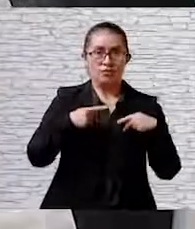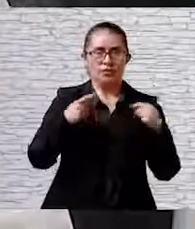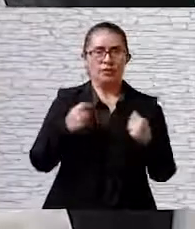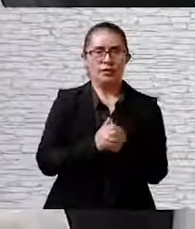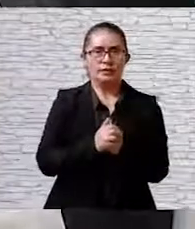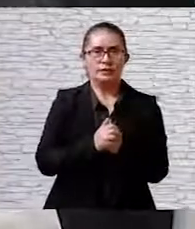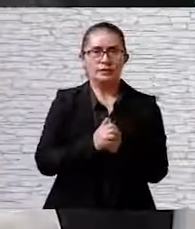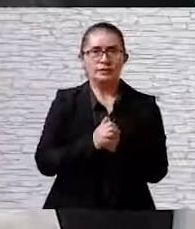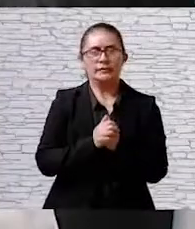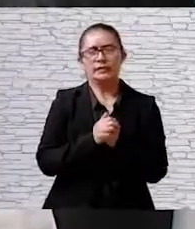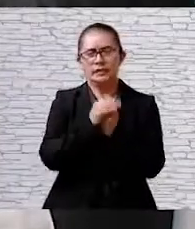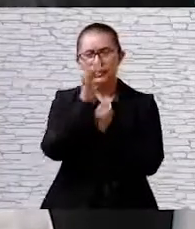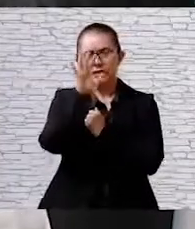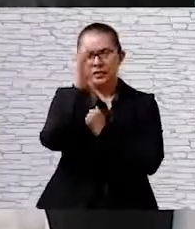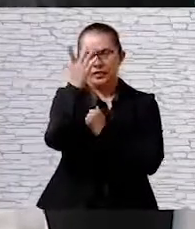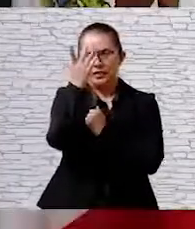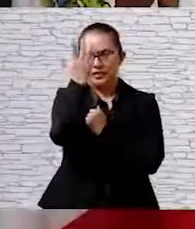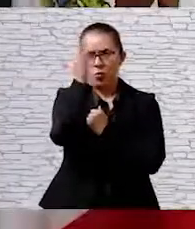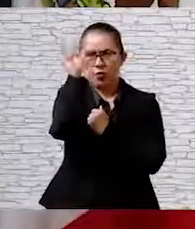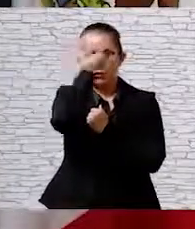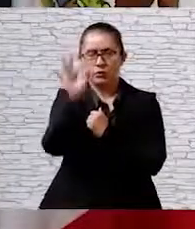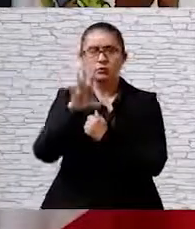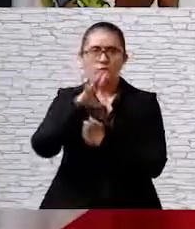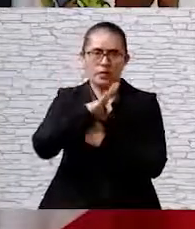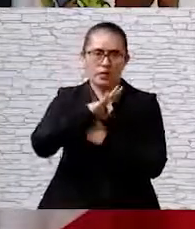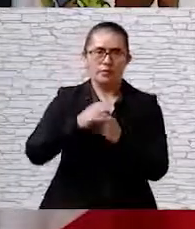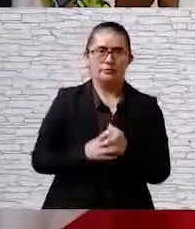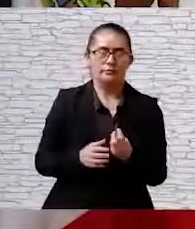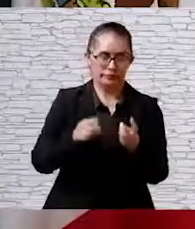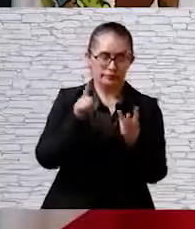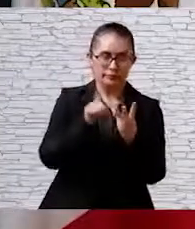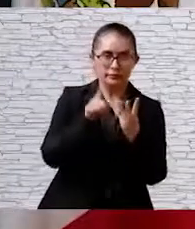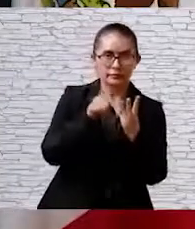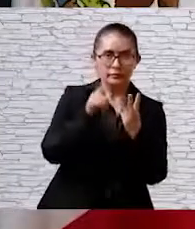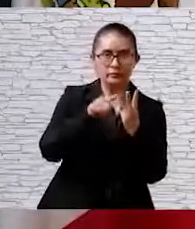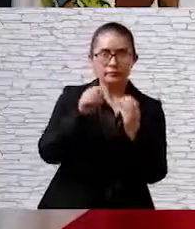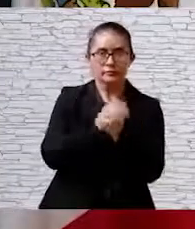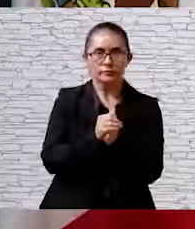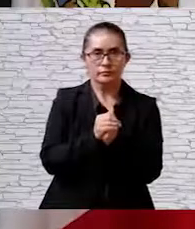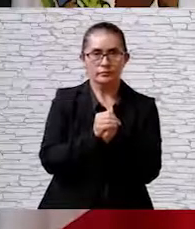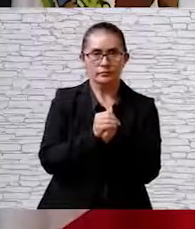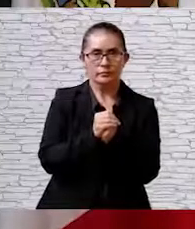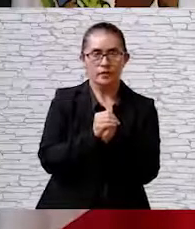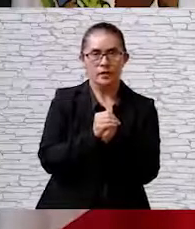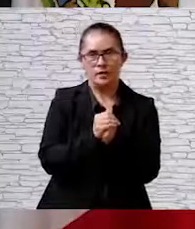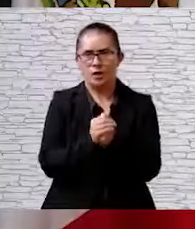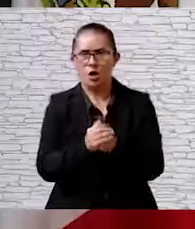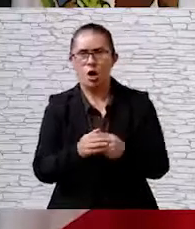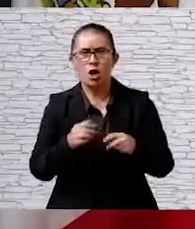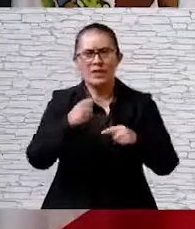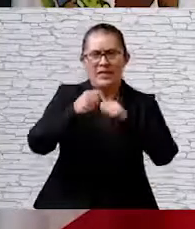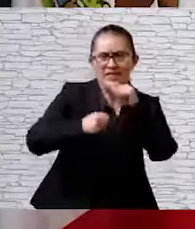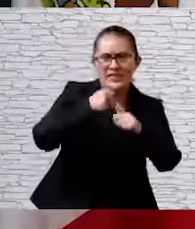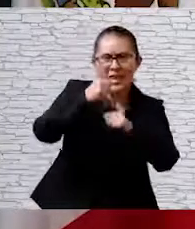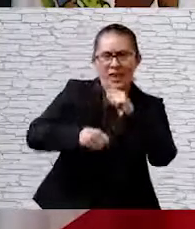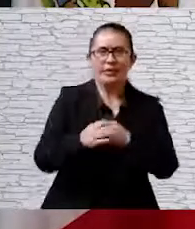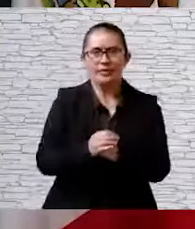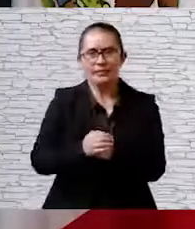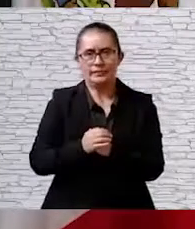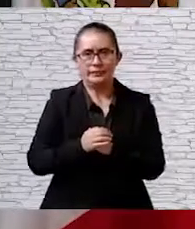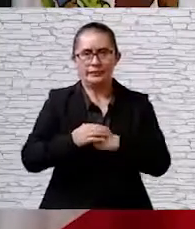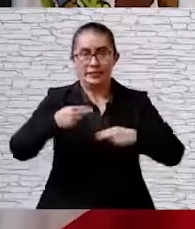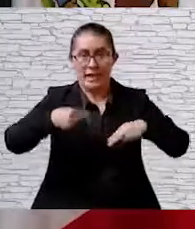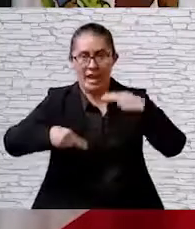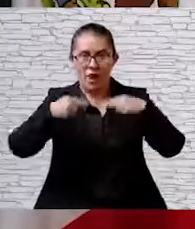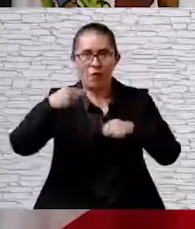50% de su capacidad. Tres, con respecto a los puestos que integran los tianguis comerciales